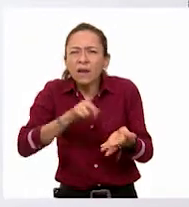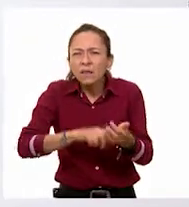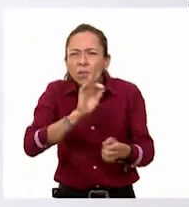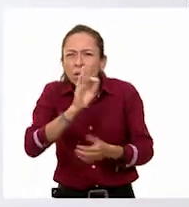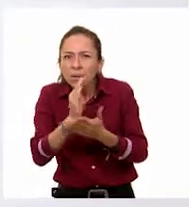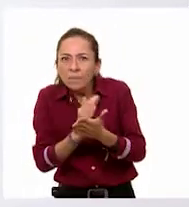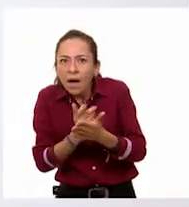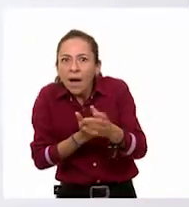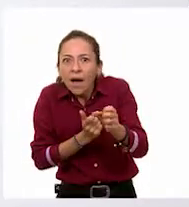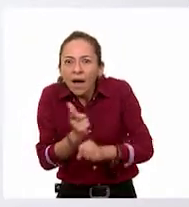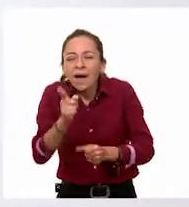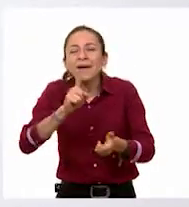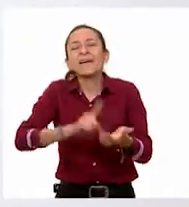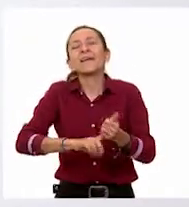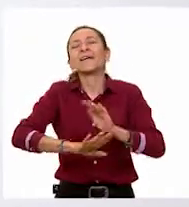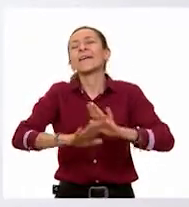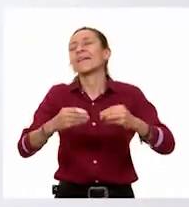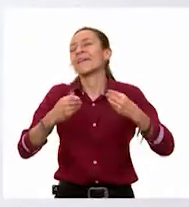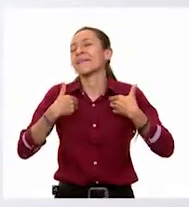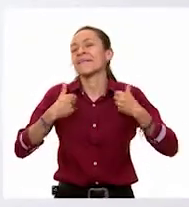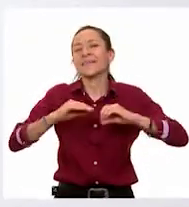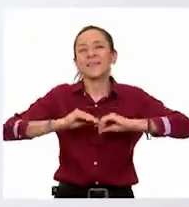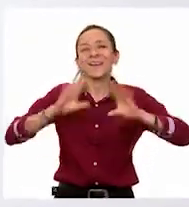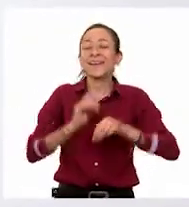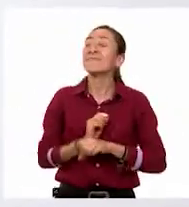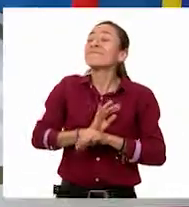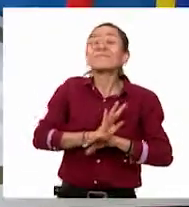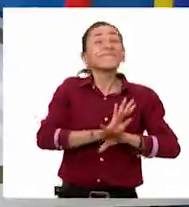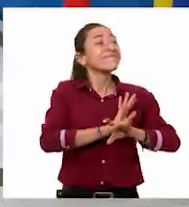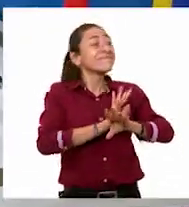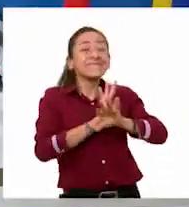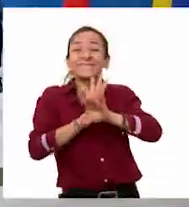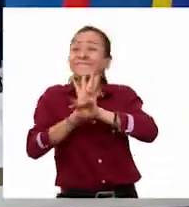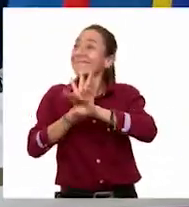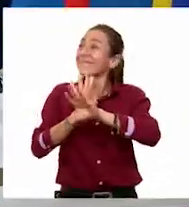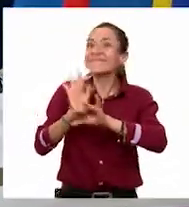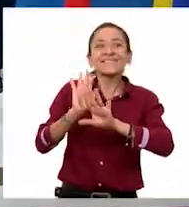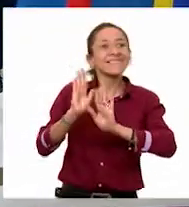Hola, hola, hola. Estoy ya aquí. Hola.